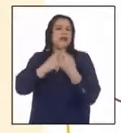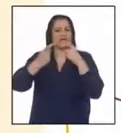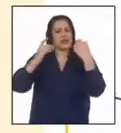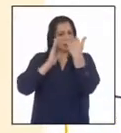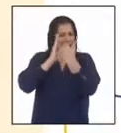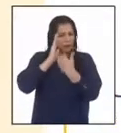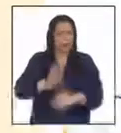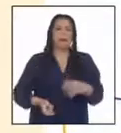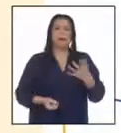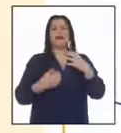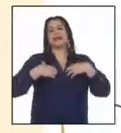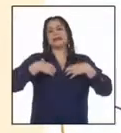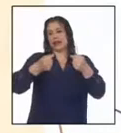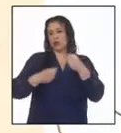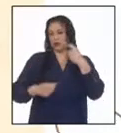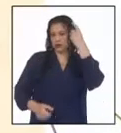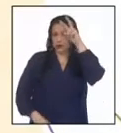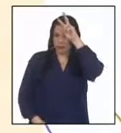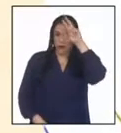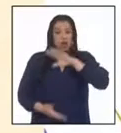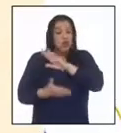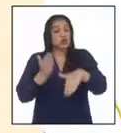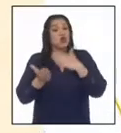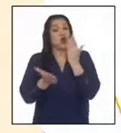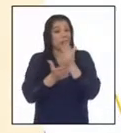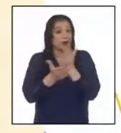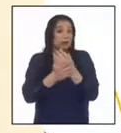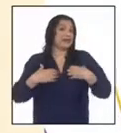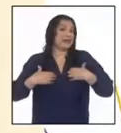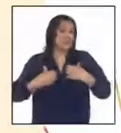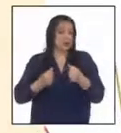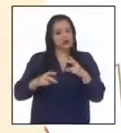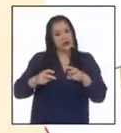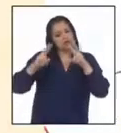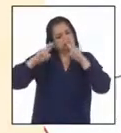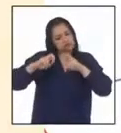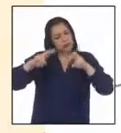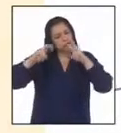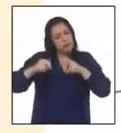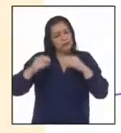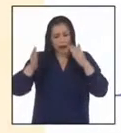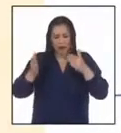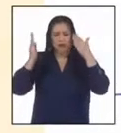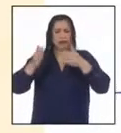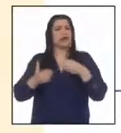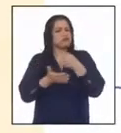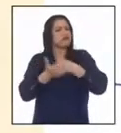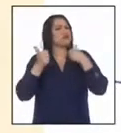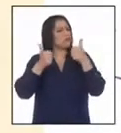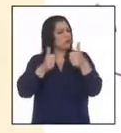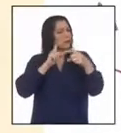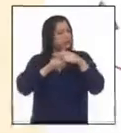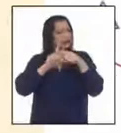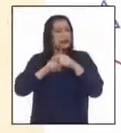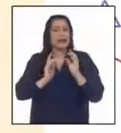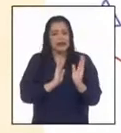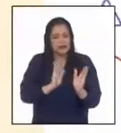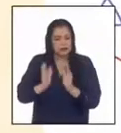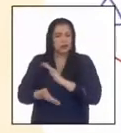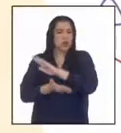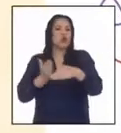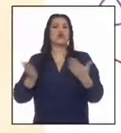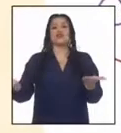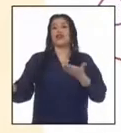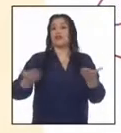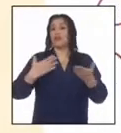sanitarias nacionales. Todos los problemas de la sanidad pública han sido estudiados y abordados con eficiencia y se han organizado los